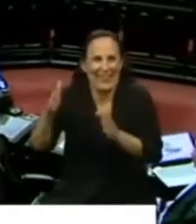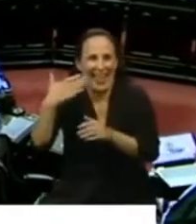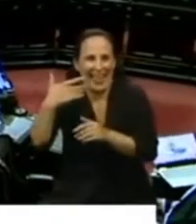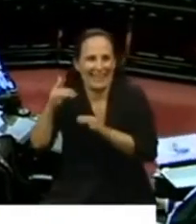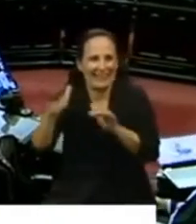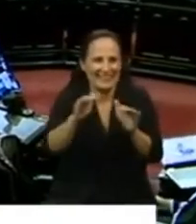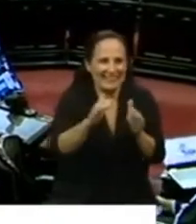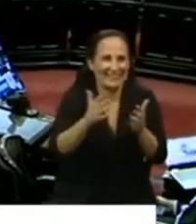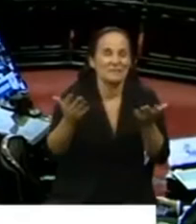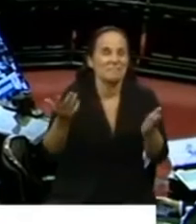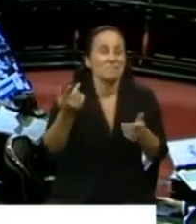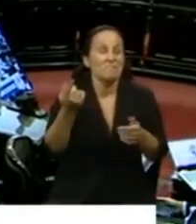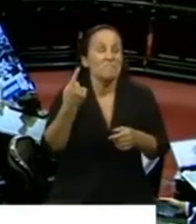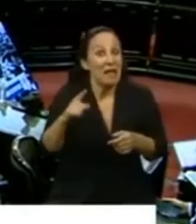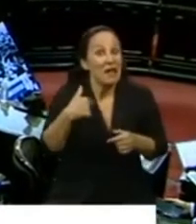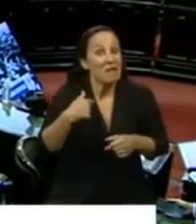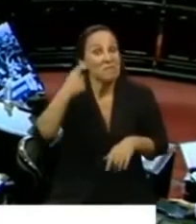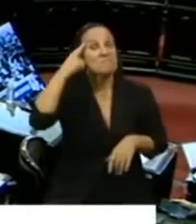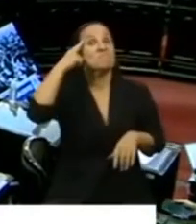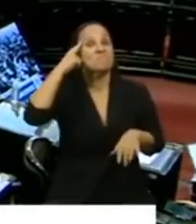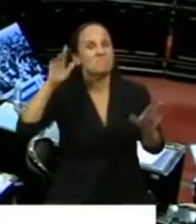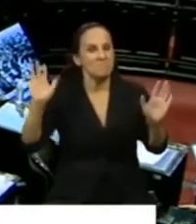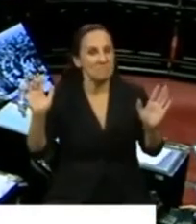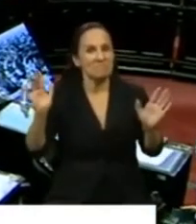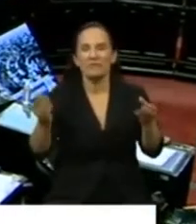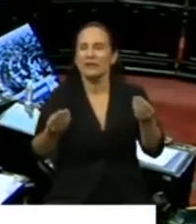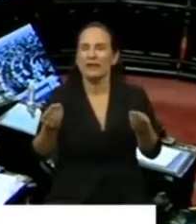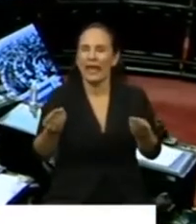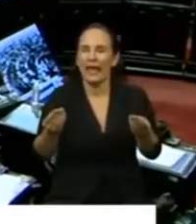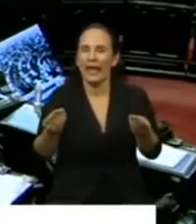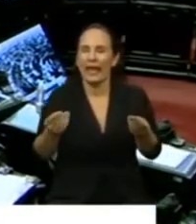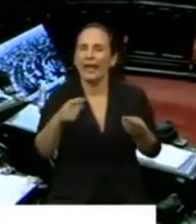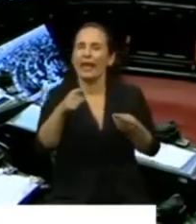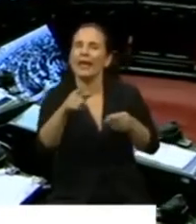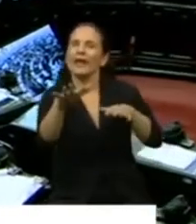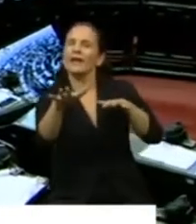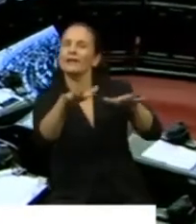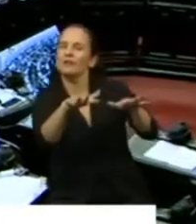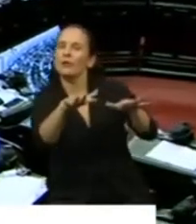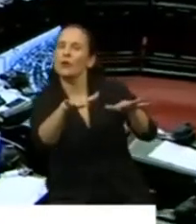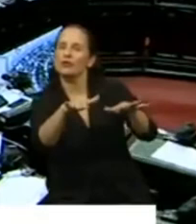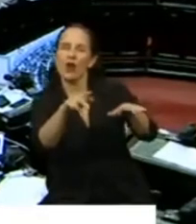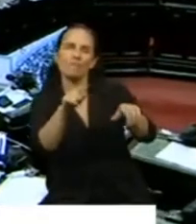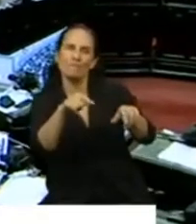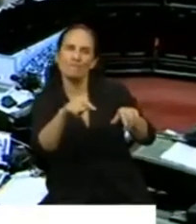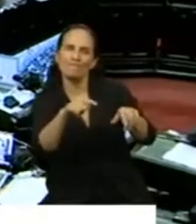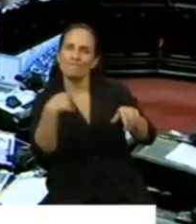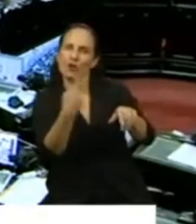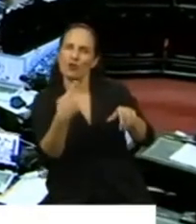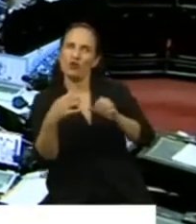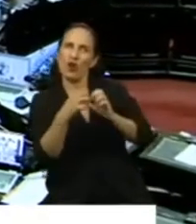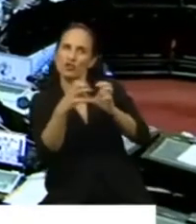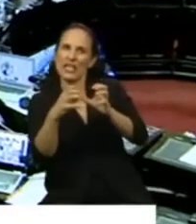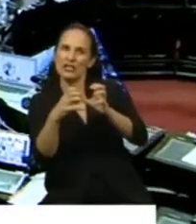Lo que sí creo es que estamos dando una respuesta excepcional, me refiero a esta sesión, a una